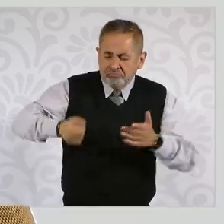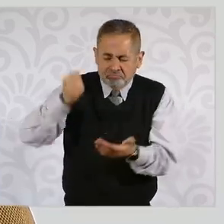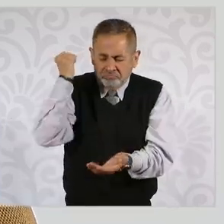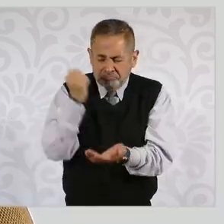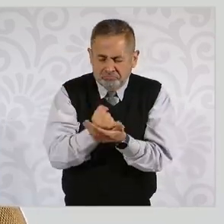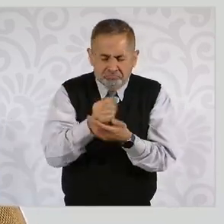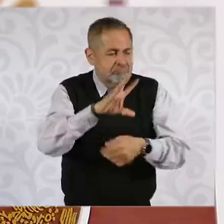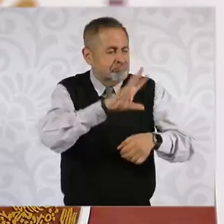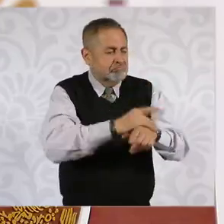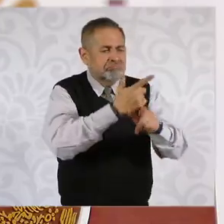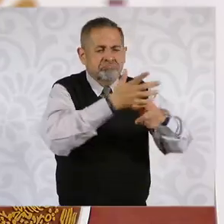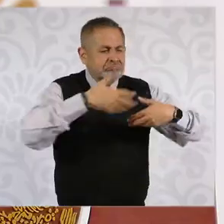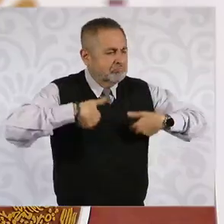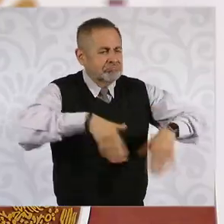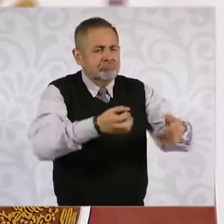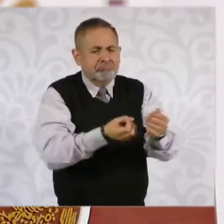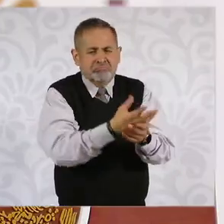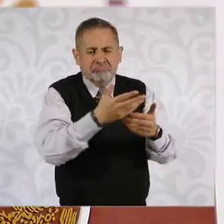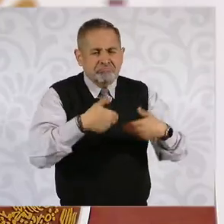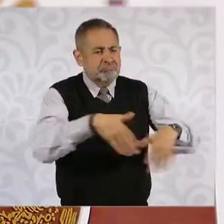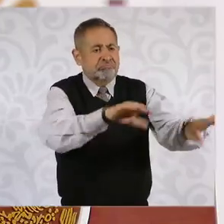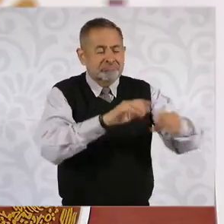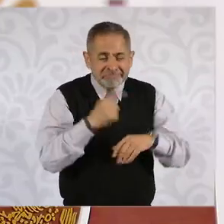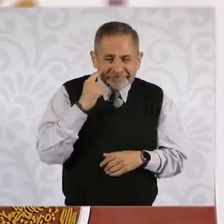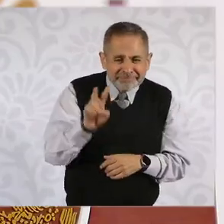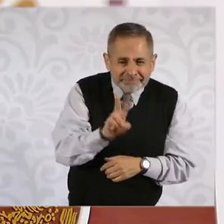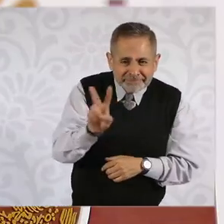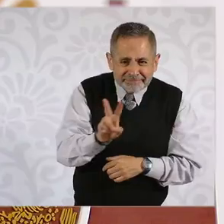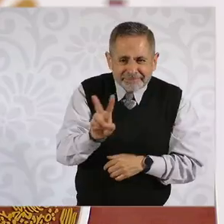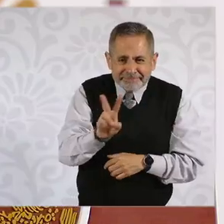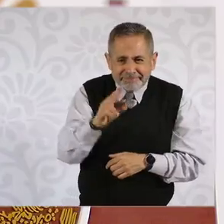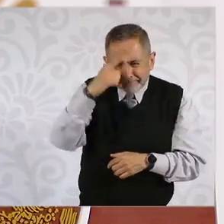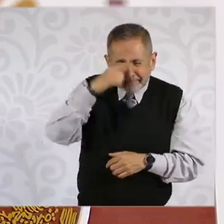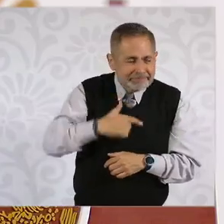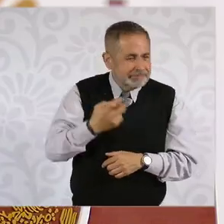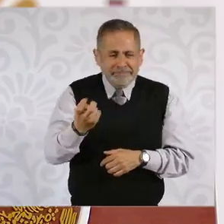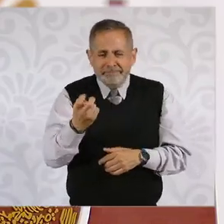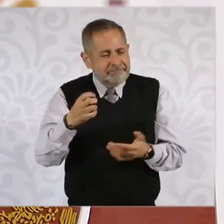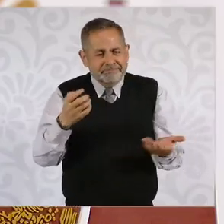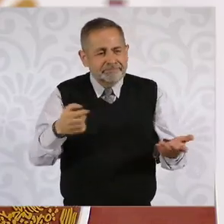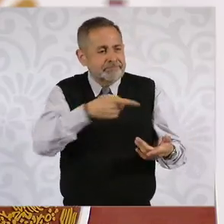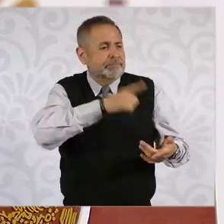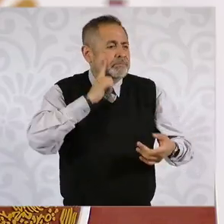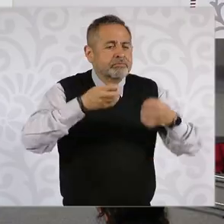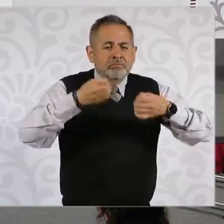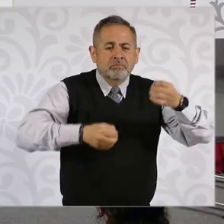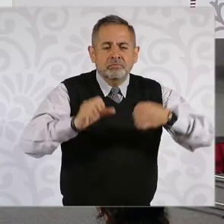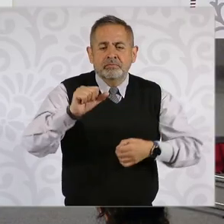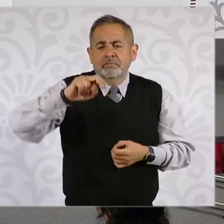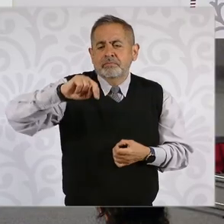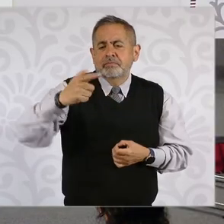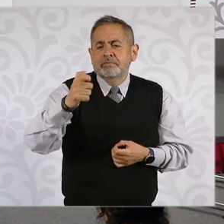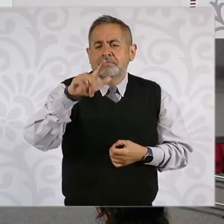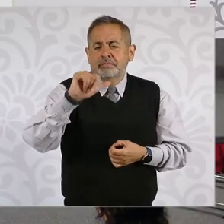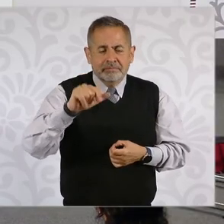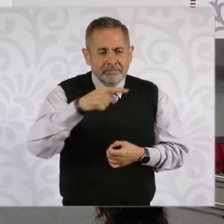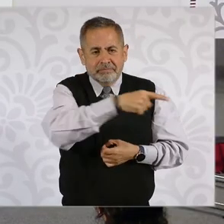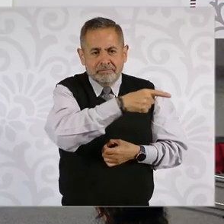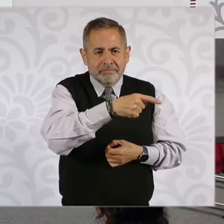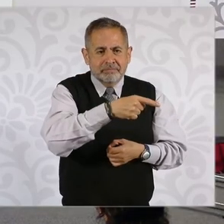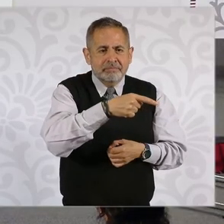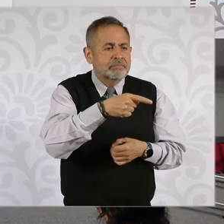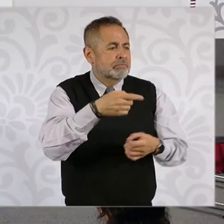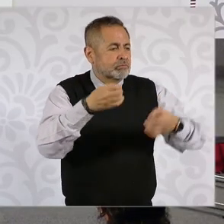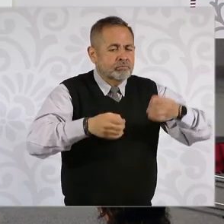libertad a delincuentes en fines de semana. Este es el caso de la jueza Angélica Sánchez Hernández, jueza de